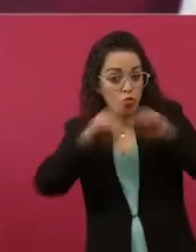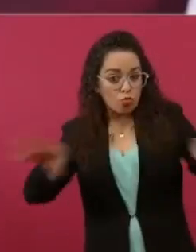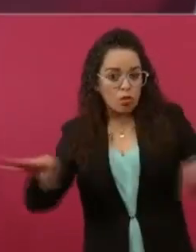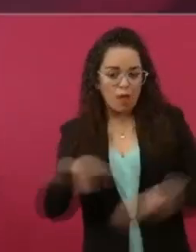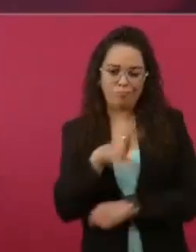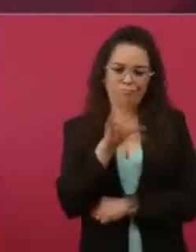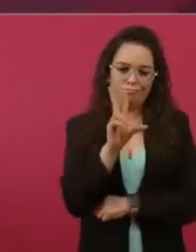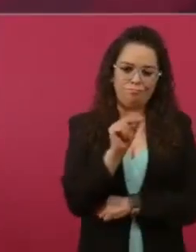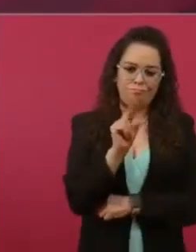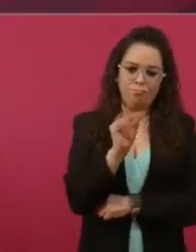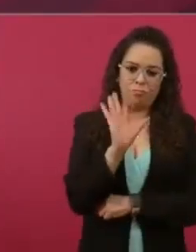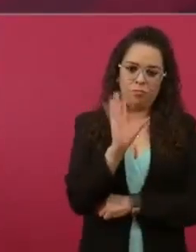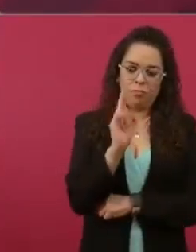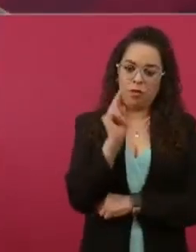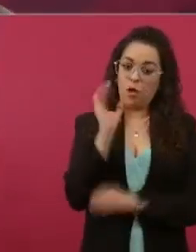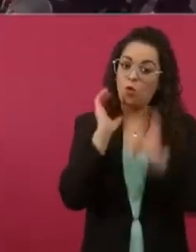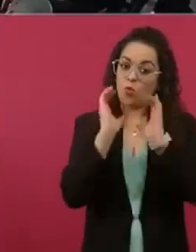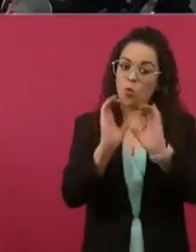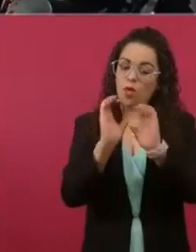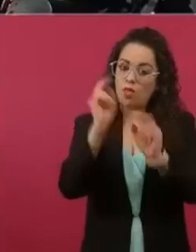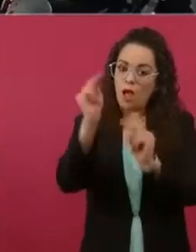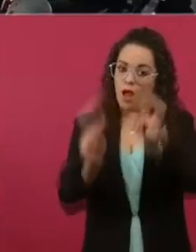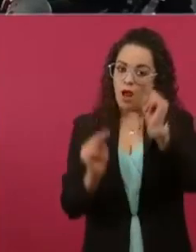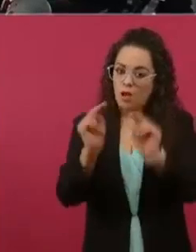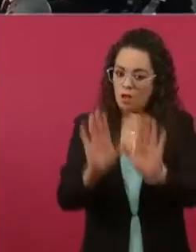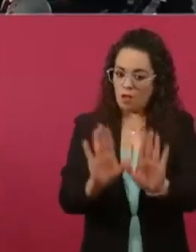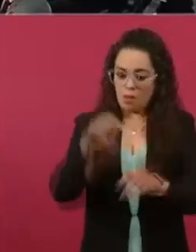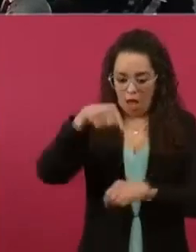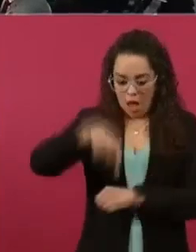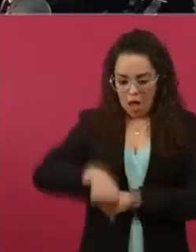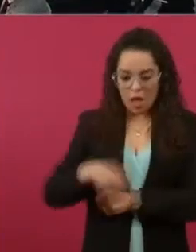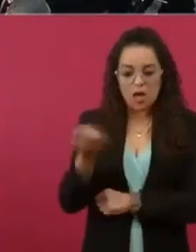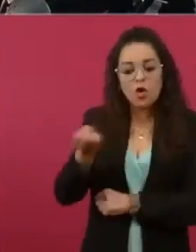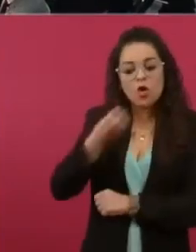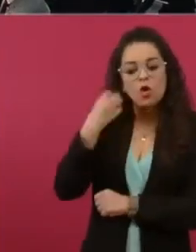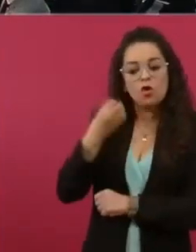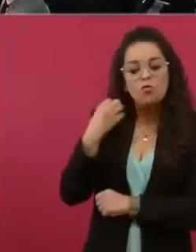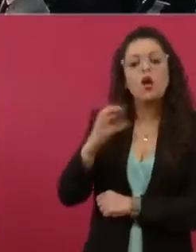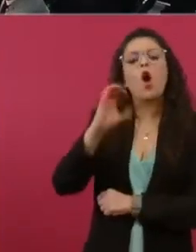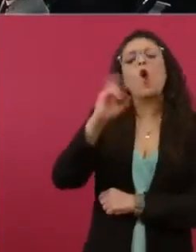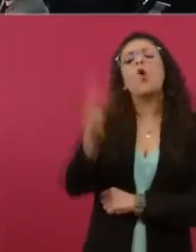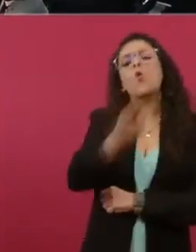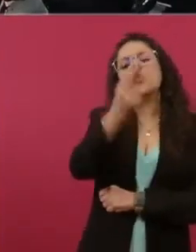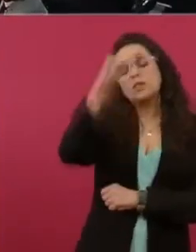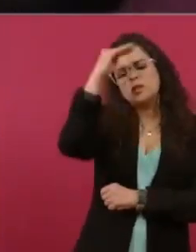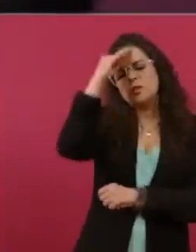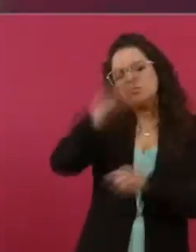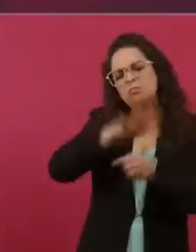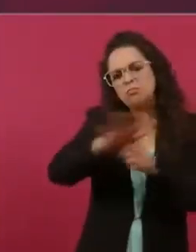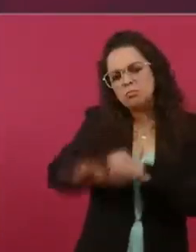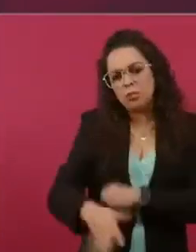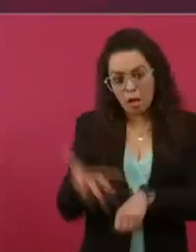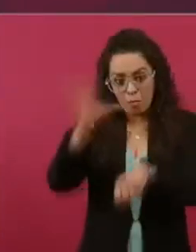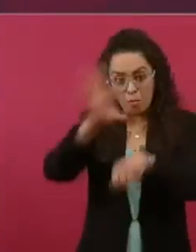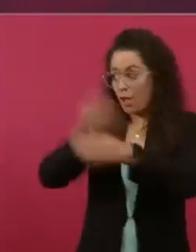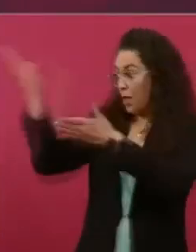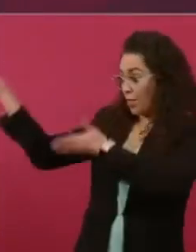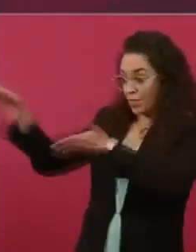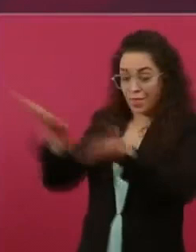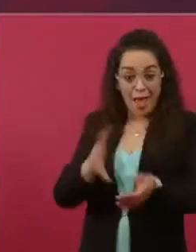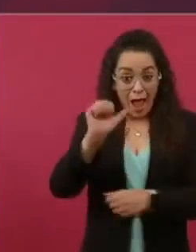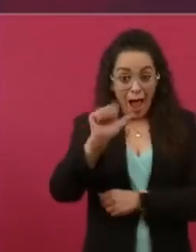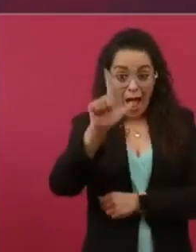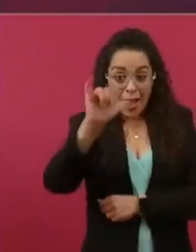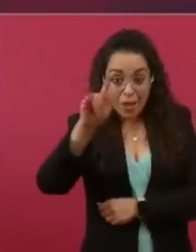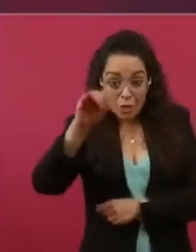tenemos que mantener el nivel de la conferencia. ¿Ustedes qué piensan? Dejamos entrar aquí, que venga Lito y que venga Lili